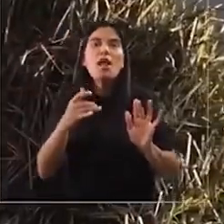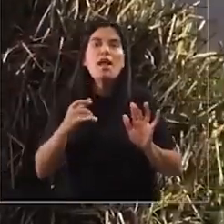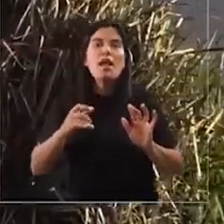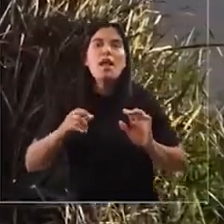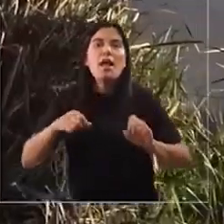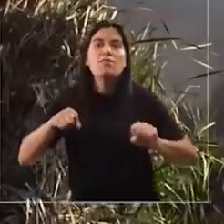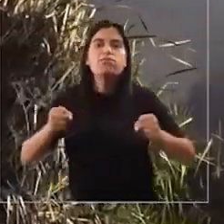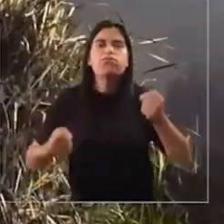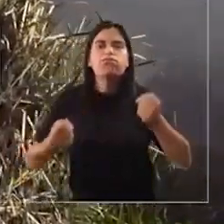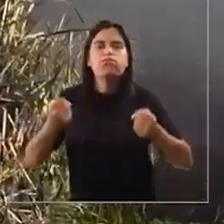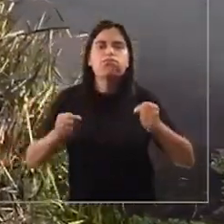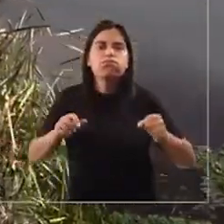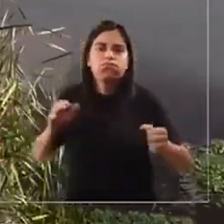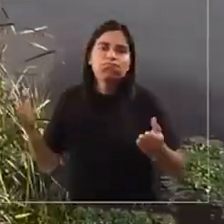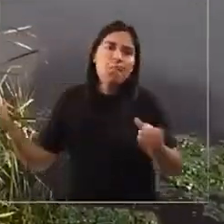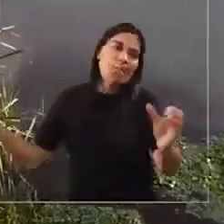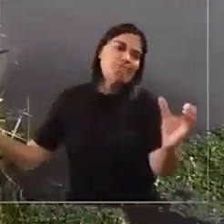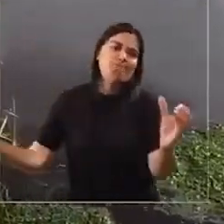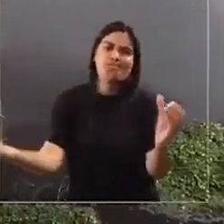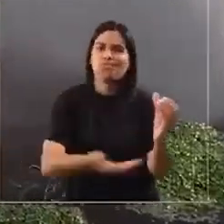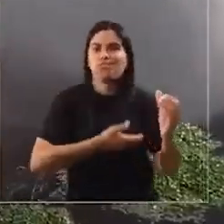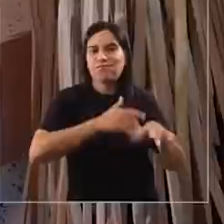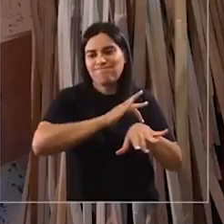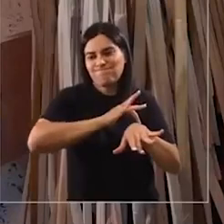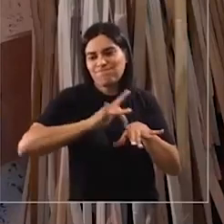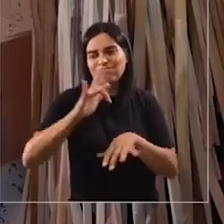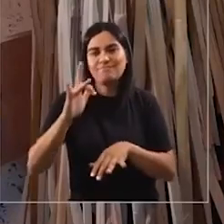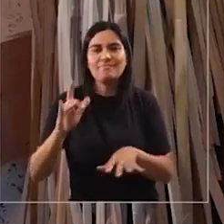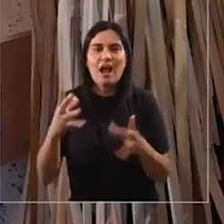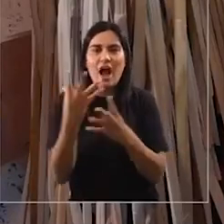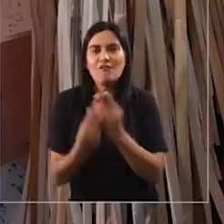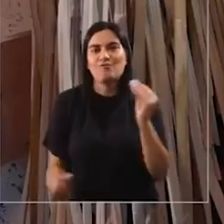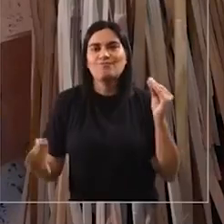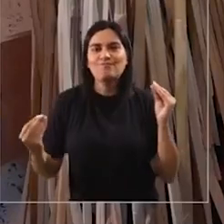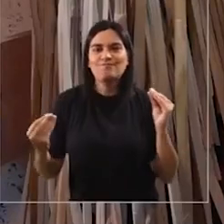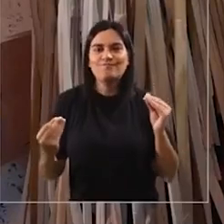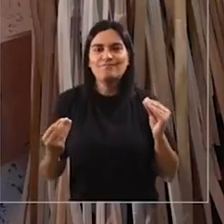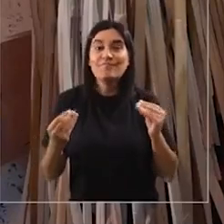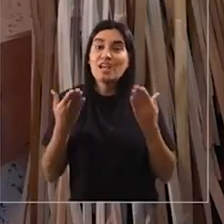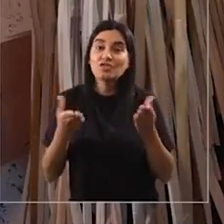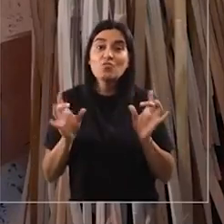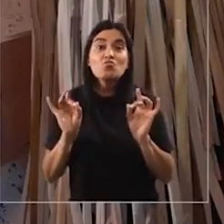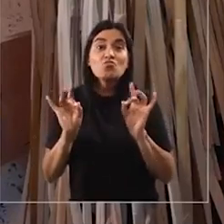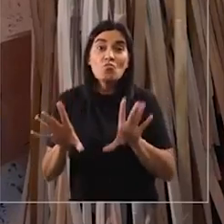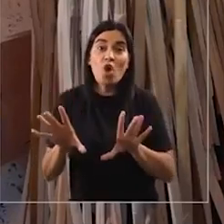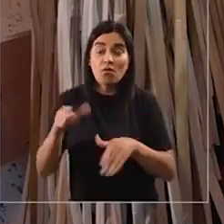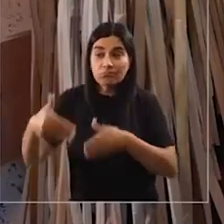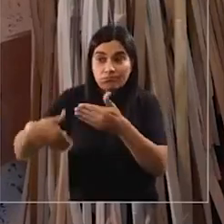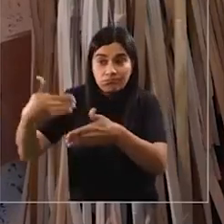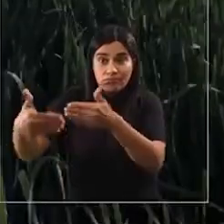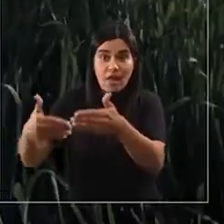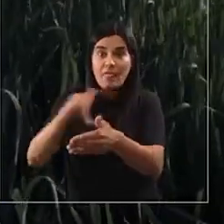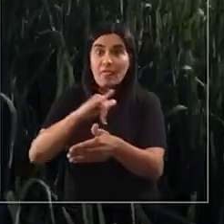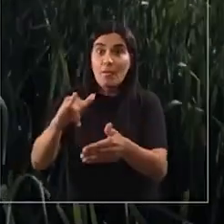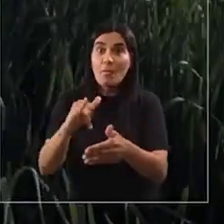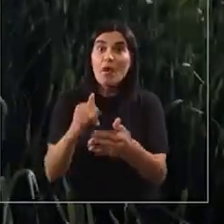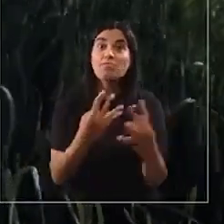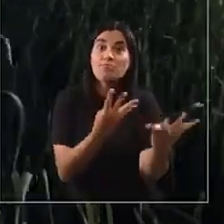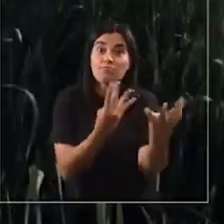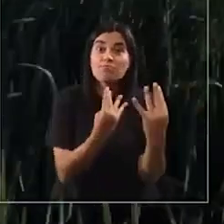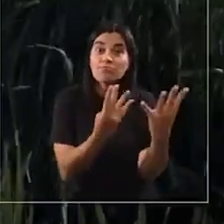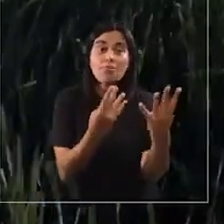acá nomás, para abajo se perdió todo, se acabó todo el material. Si esto sigue así, yo creo que no va a haber Totora para trabajar.